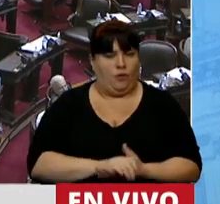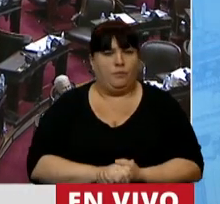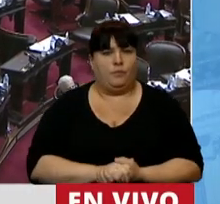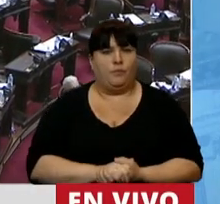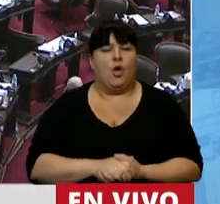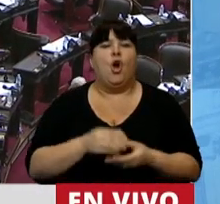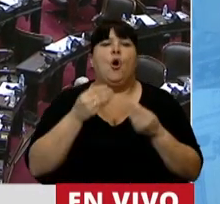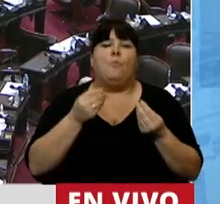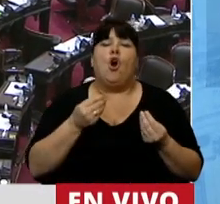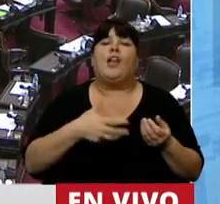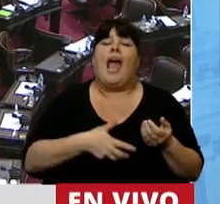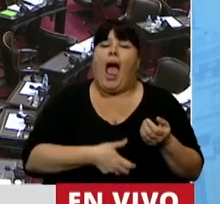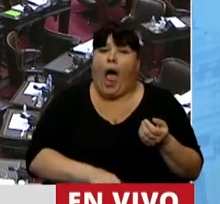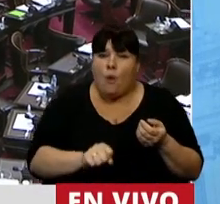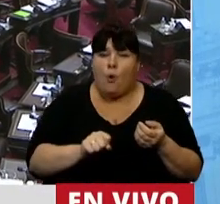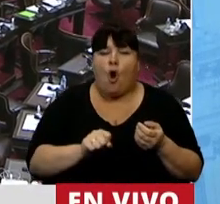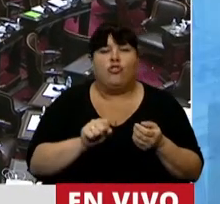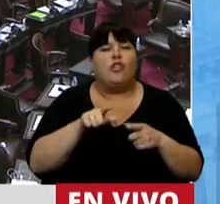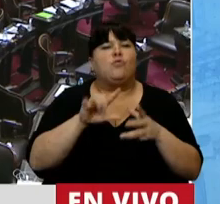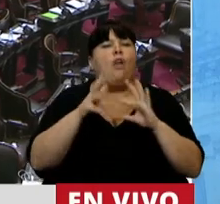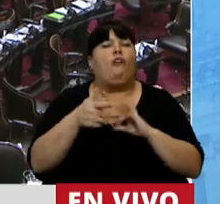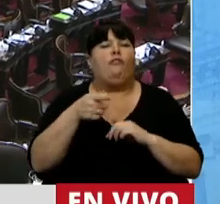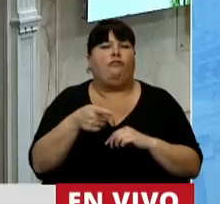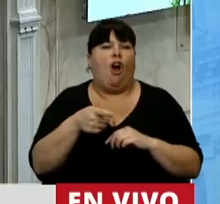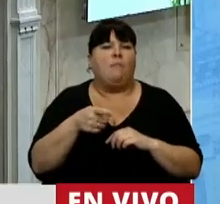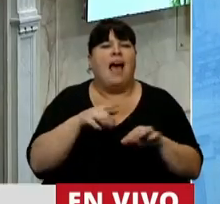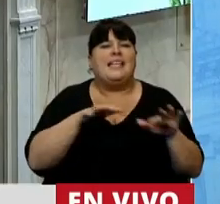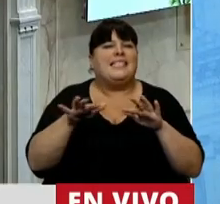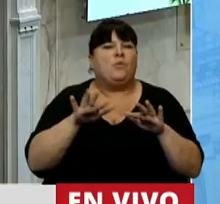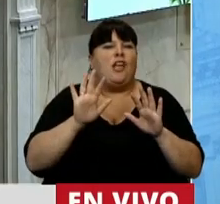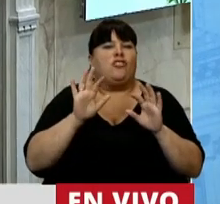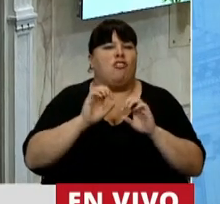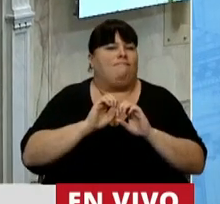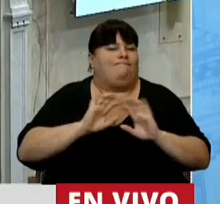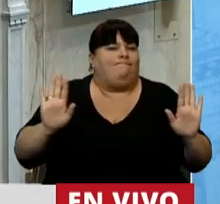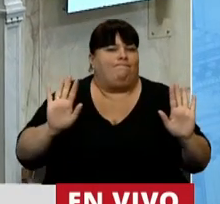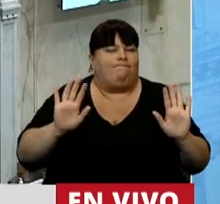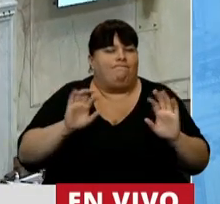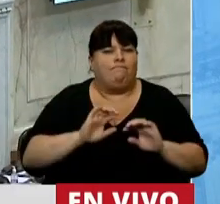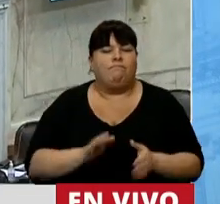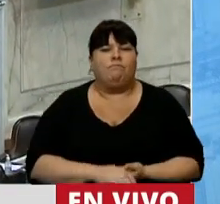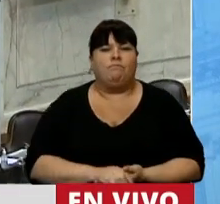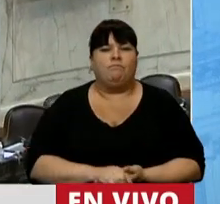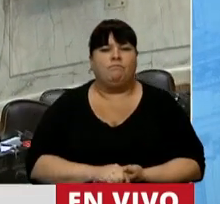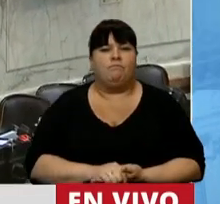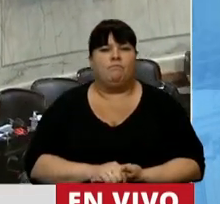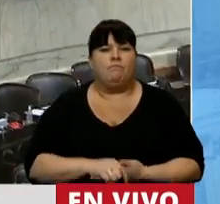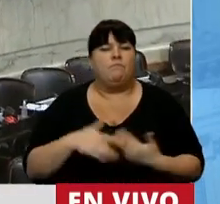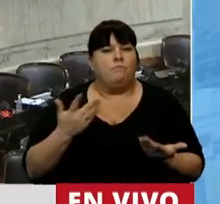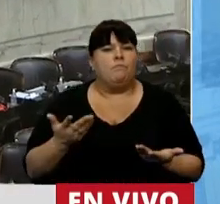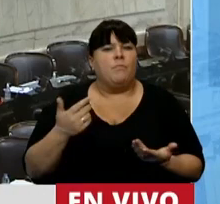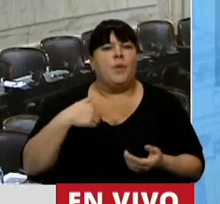porque los abortos son prácticas de situaciones límites. Y voy a